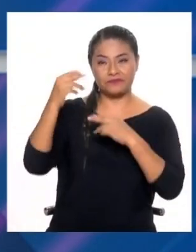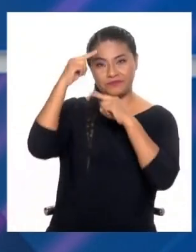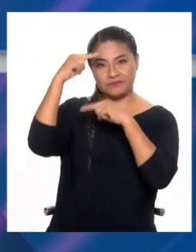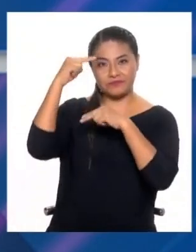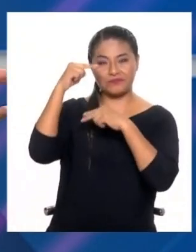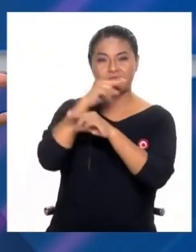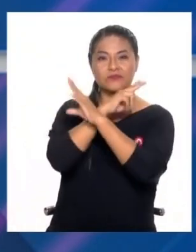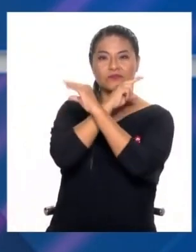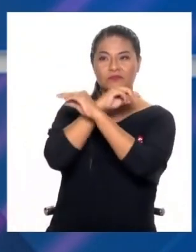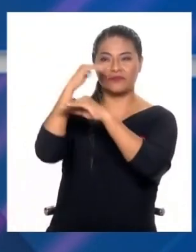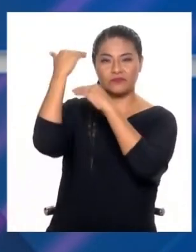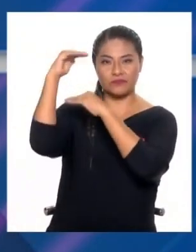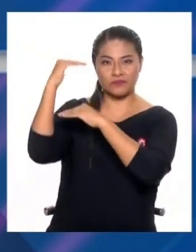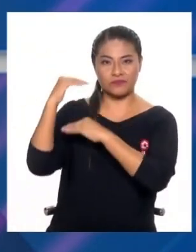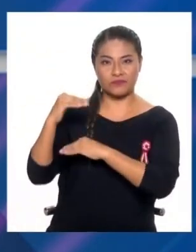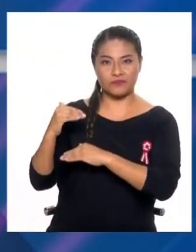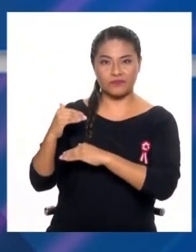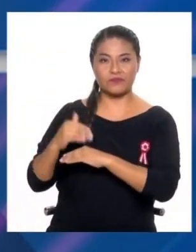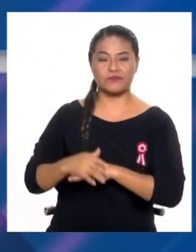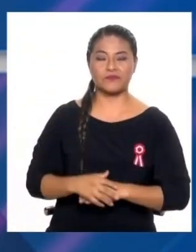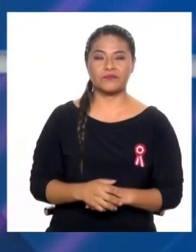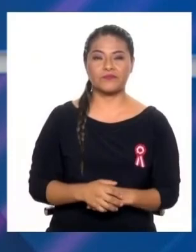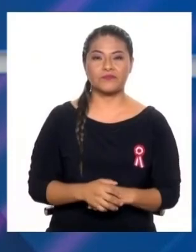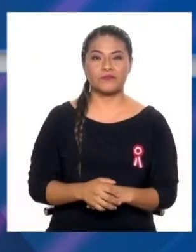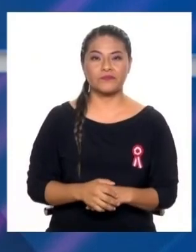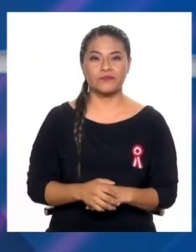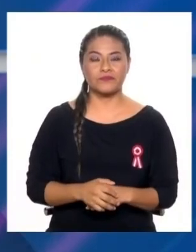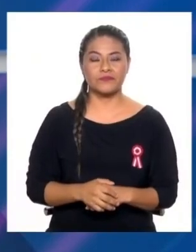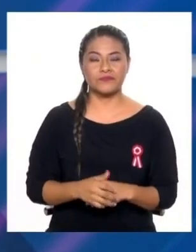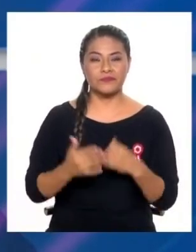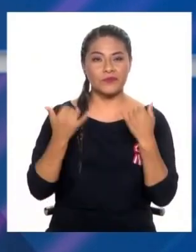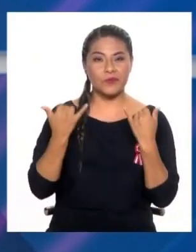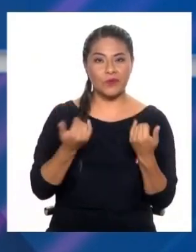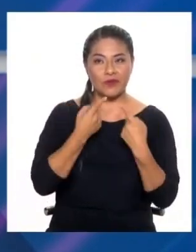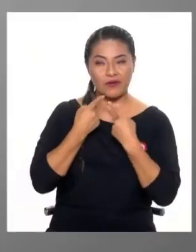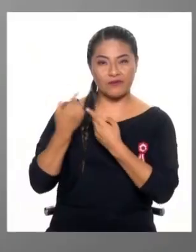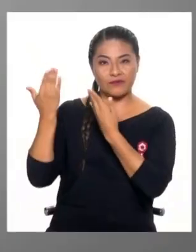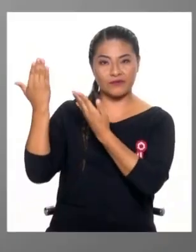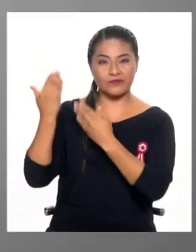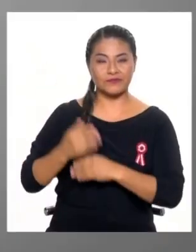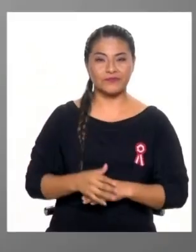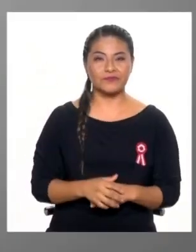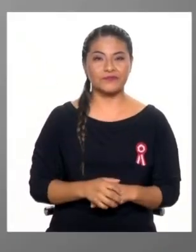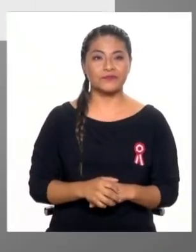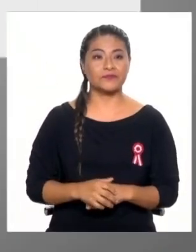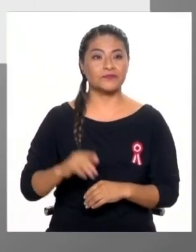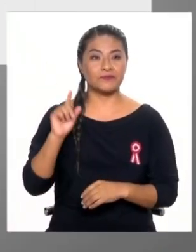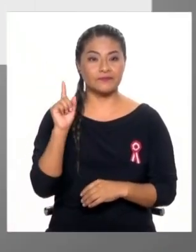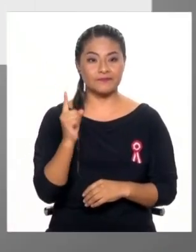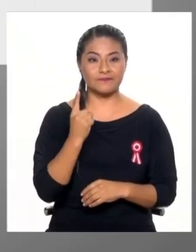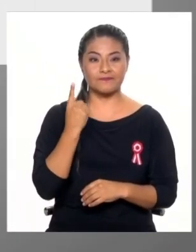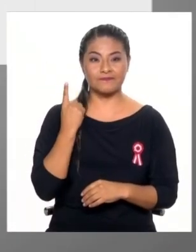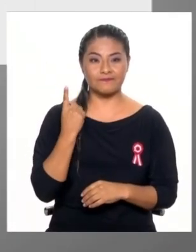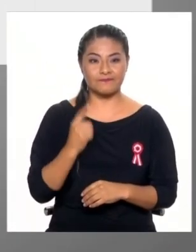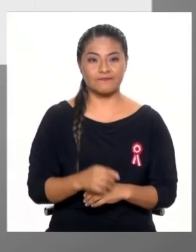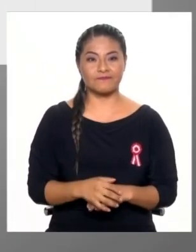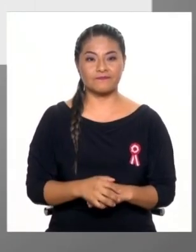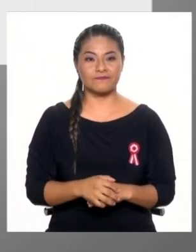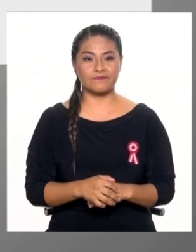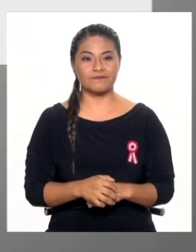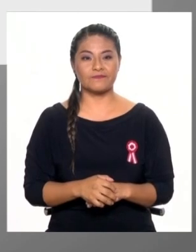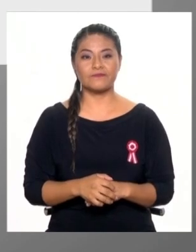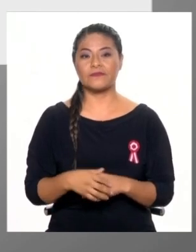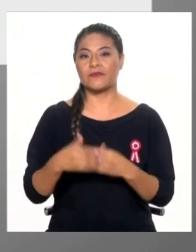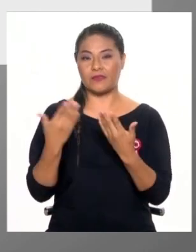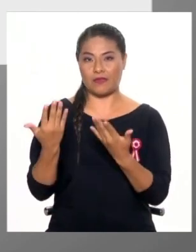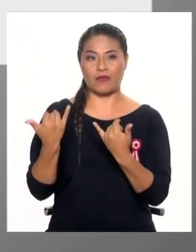empezamos con los eventos que les proponemos como titulares para el día de hoy a modo de un tweet. Vamos a ver la primera y está relacionado con el